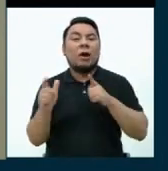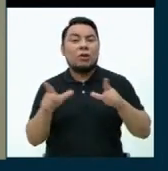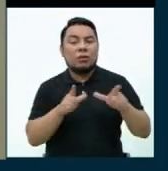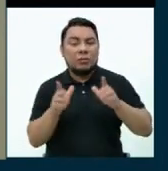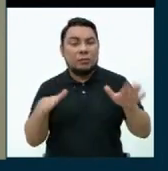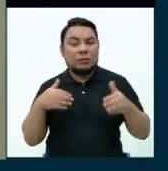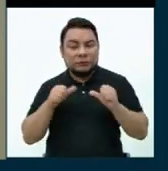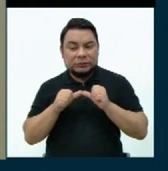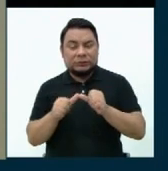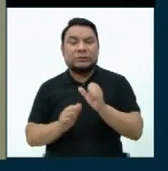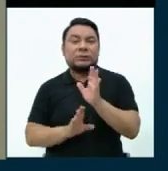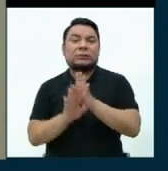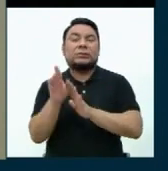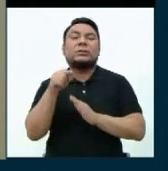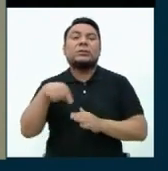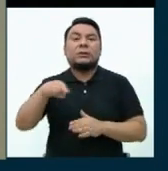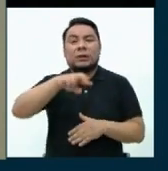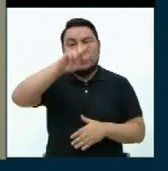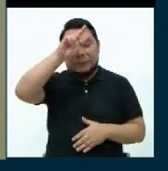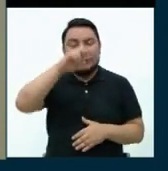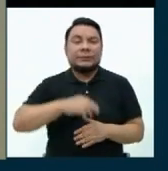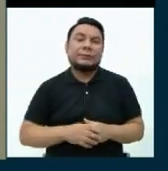así poder seguir desarrollándonos como país.